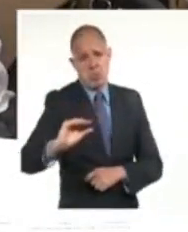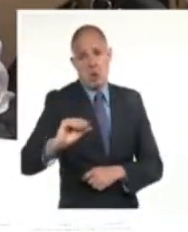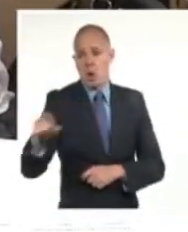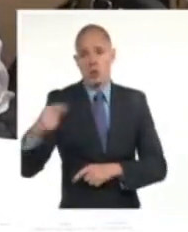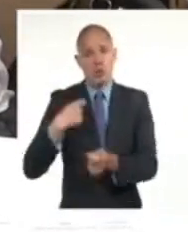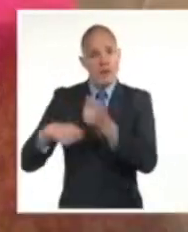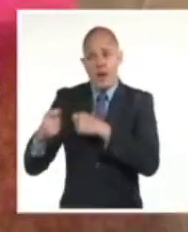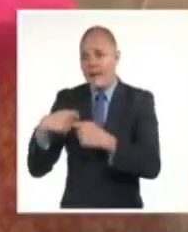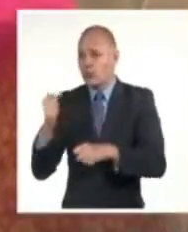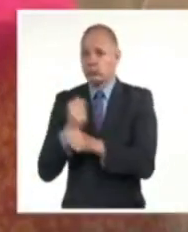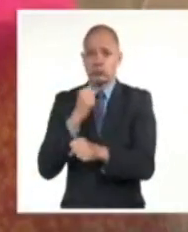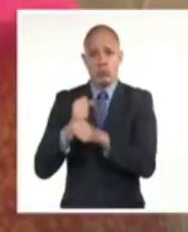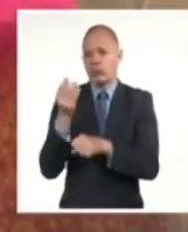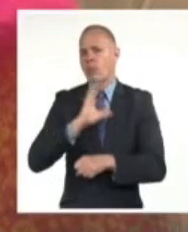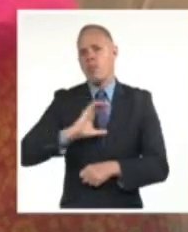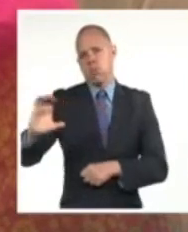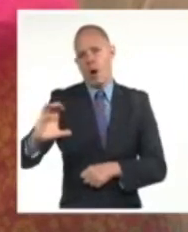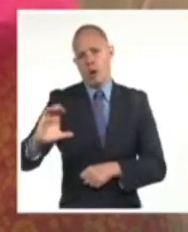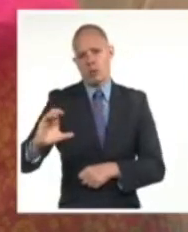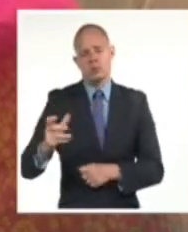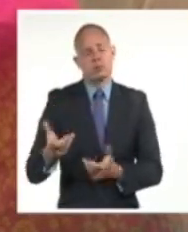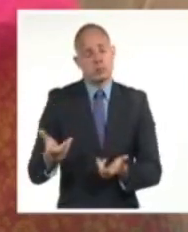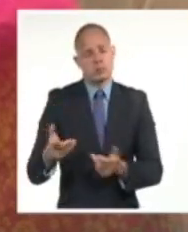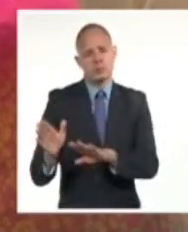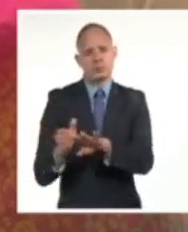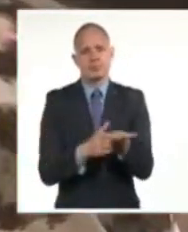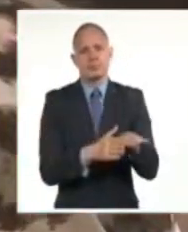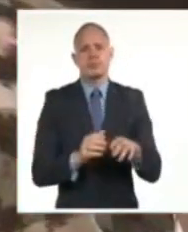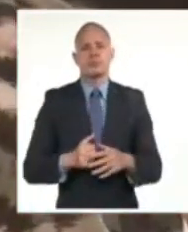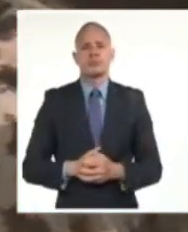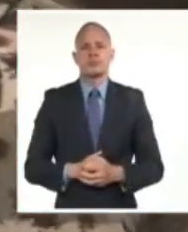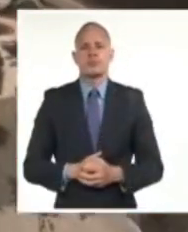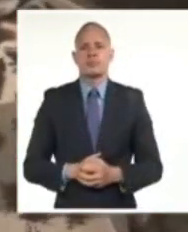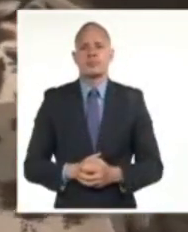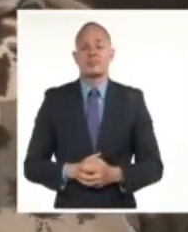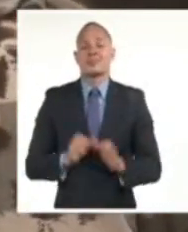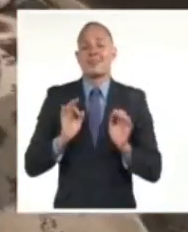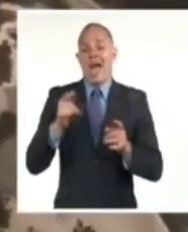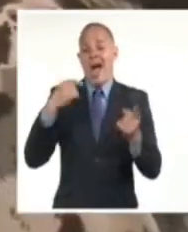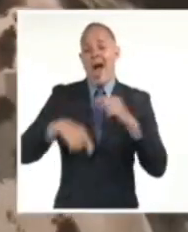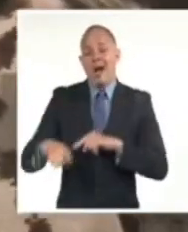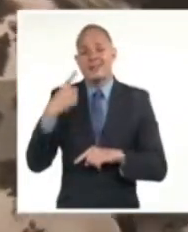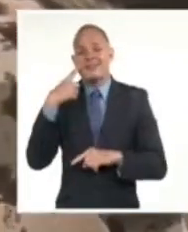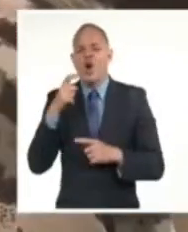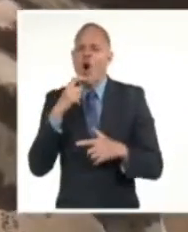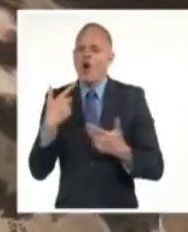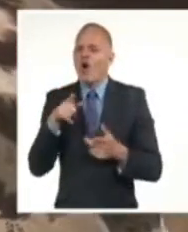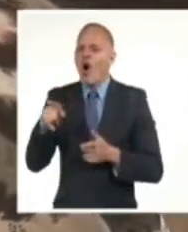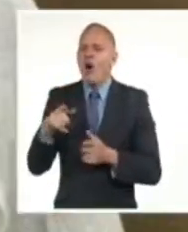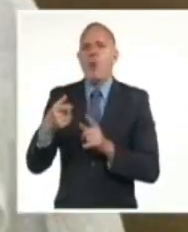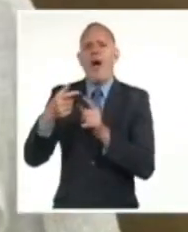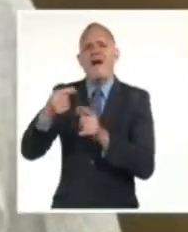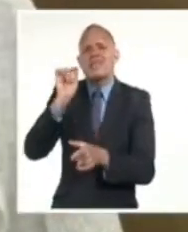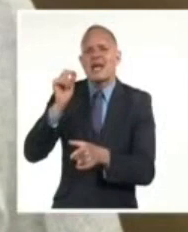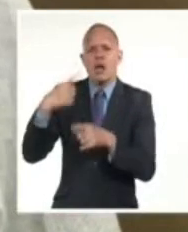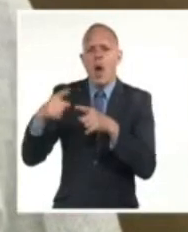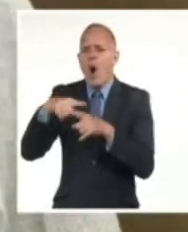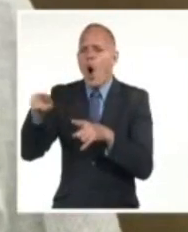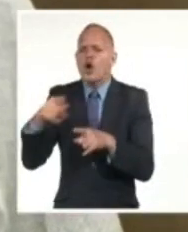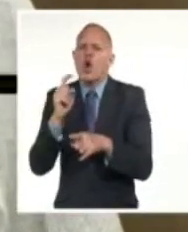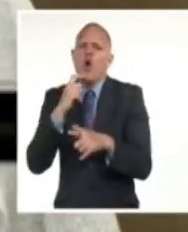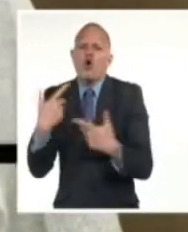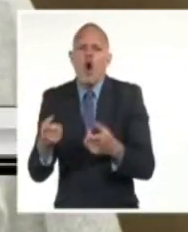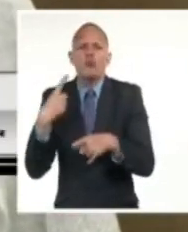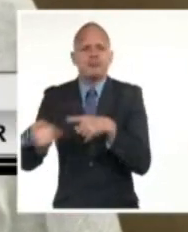muy importante para que esos actores económicos puedan tener un mercado de reaprovisionamiento, pero no será suficiente si no